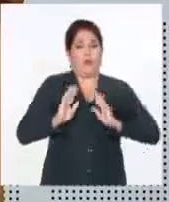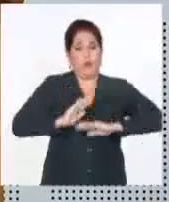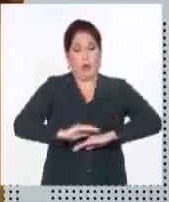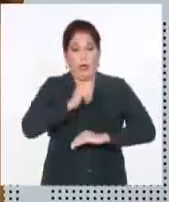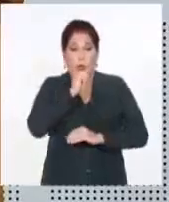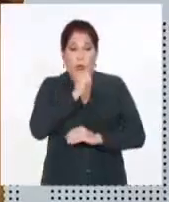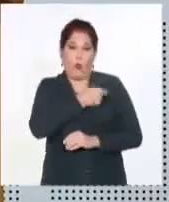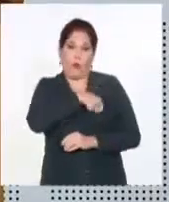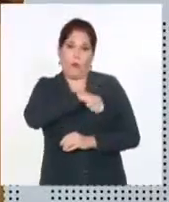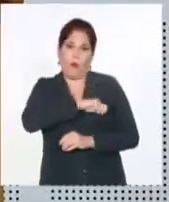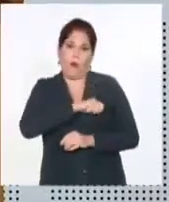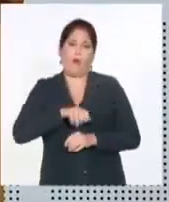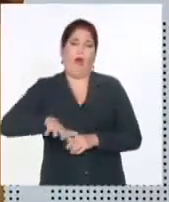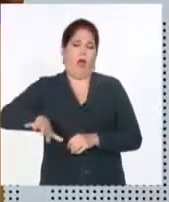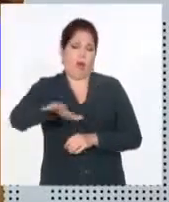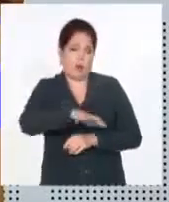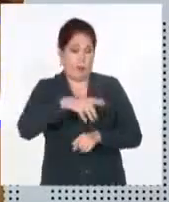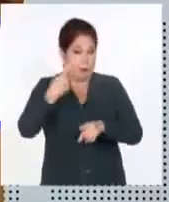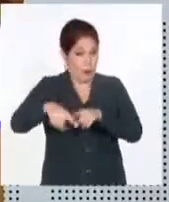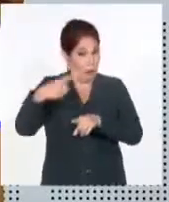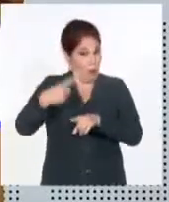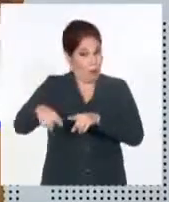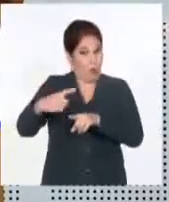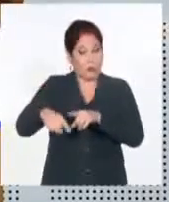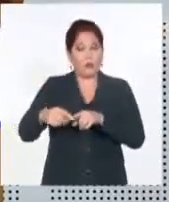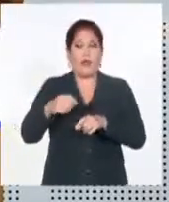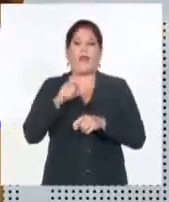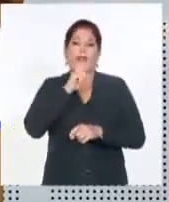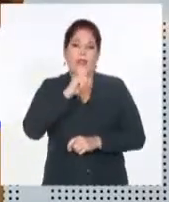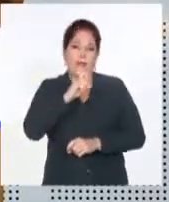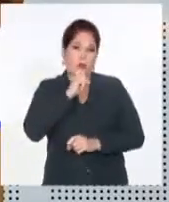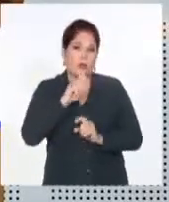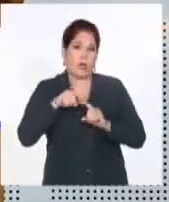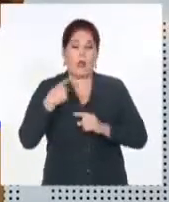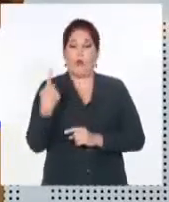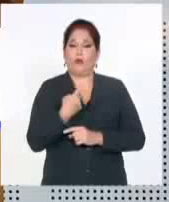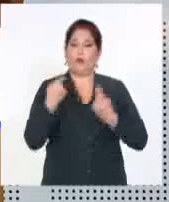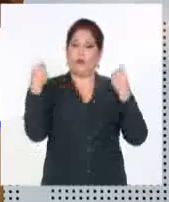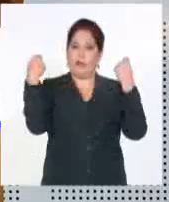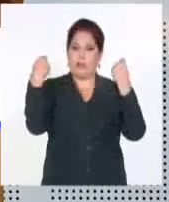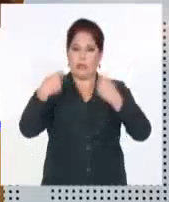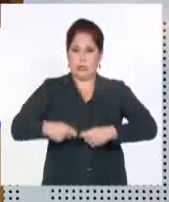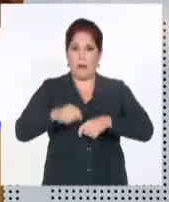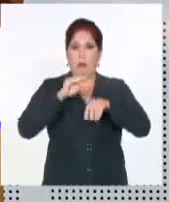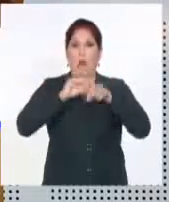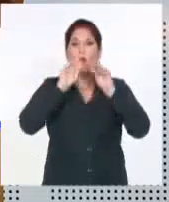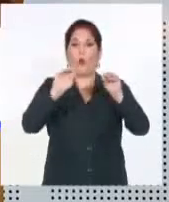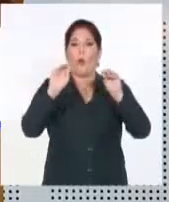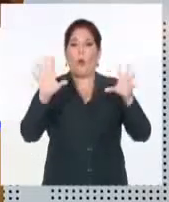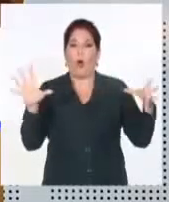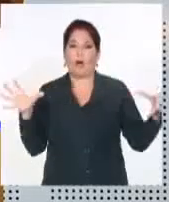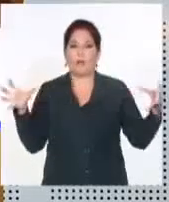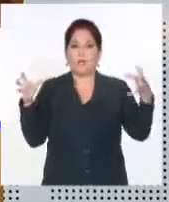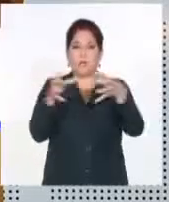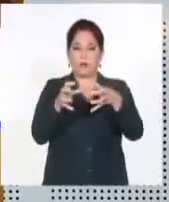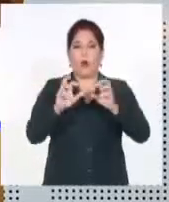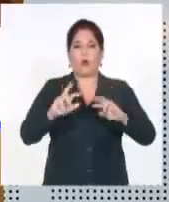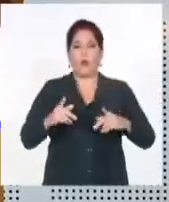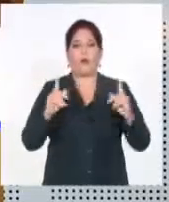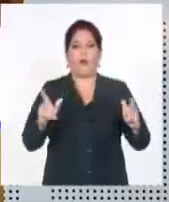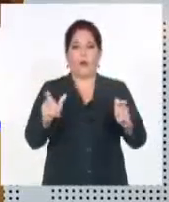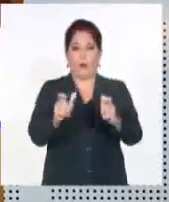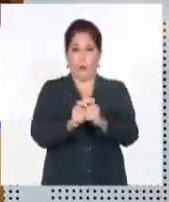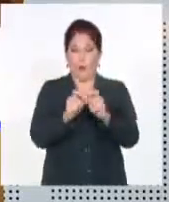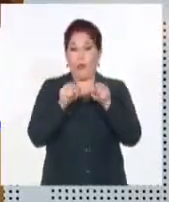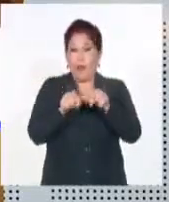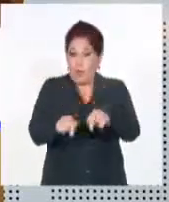Por ello, entre otras múltiples razones, decidimos retomar la convocatoria a esta cita, que ha